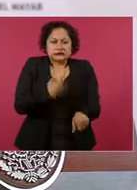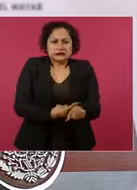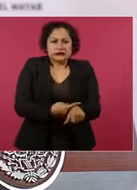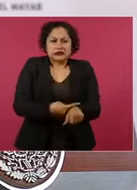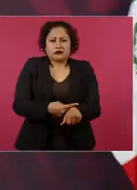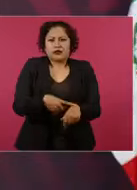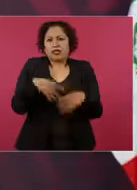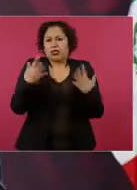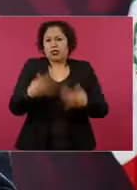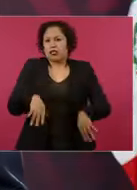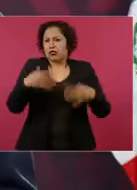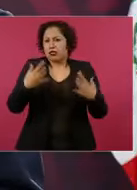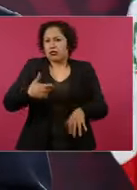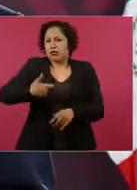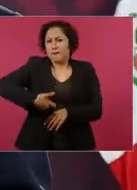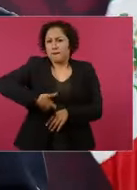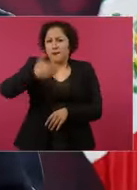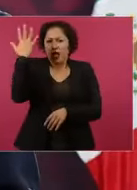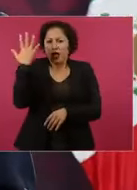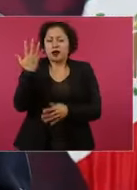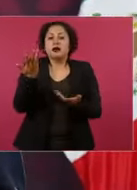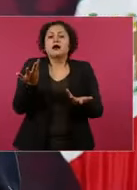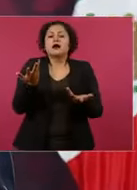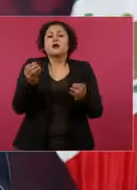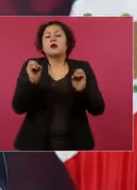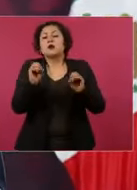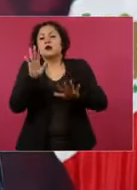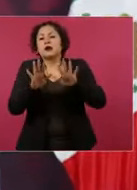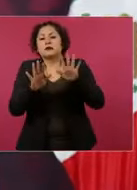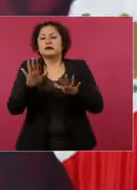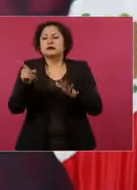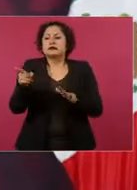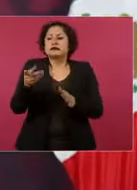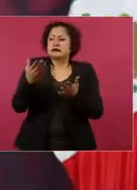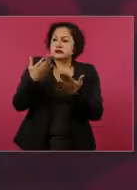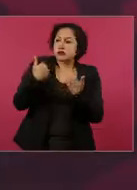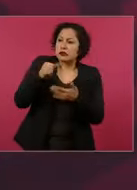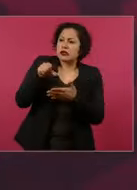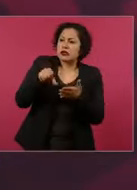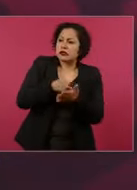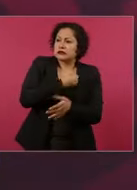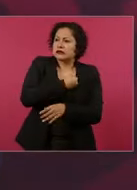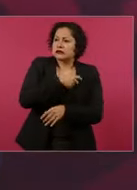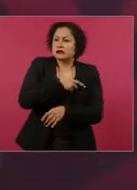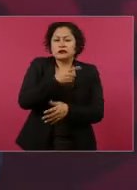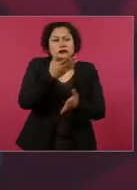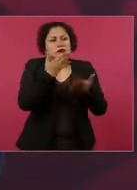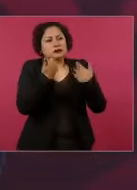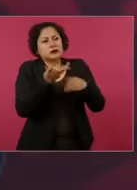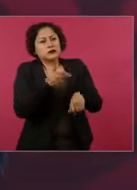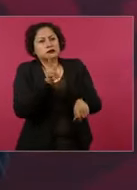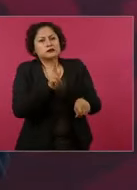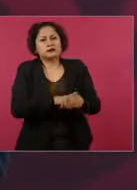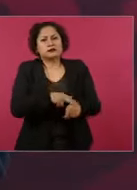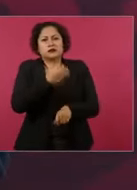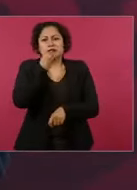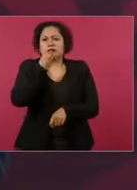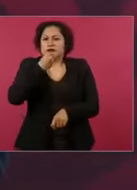particular o a hospital particular, pues aunque no le cobren mucho,